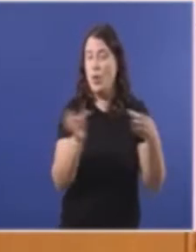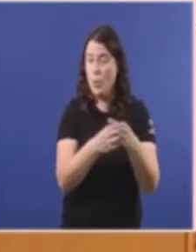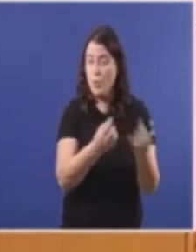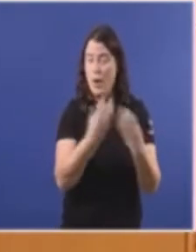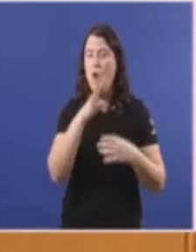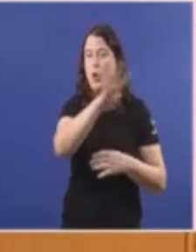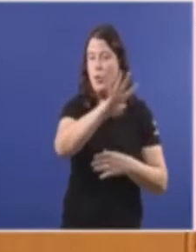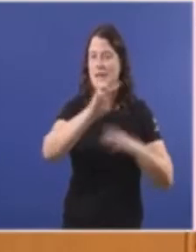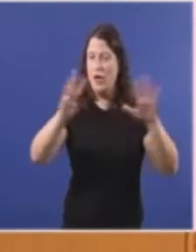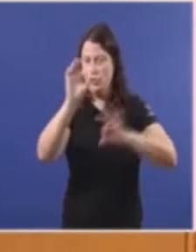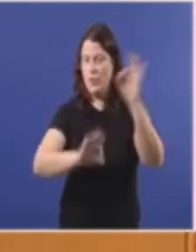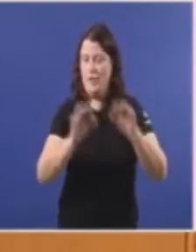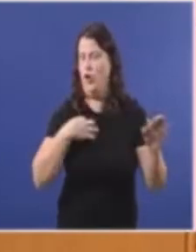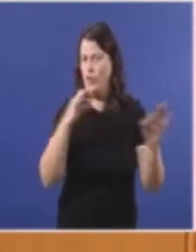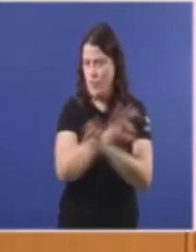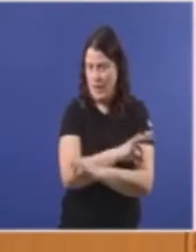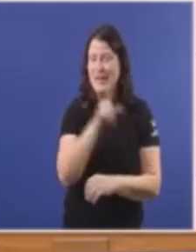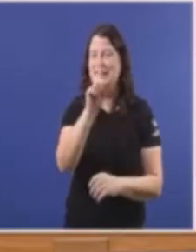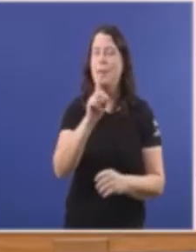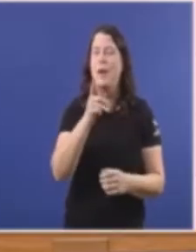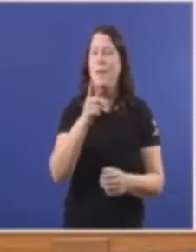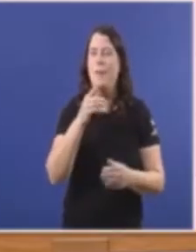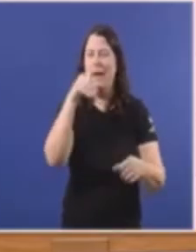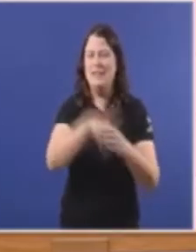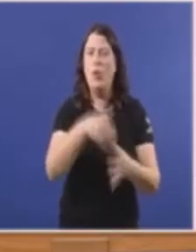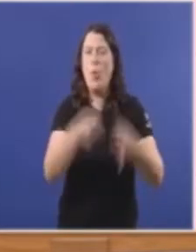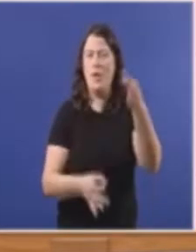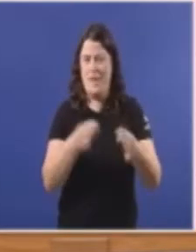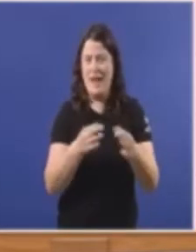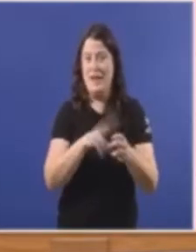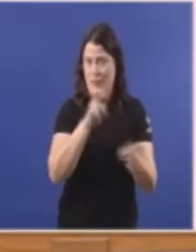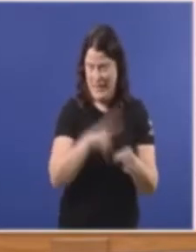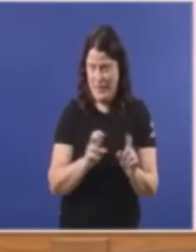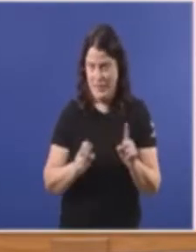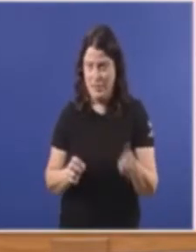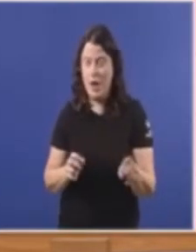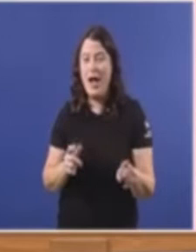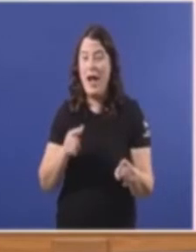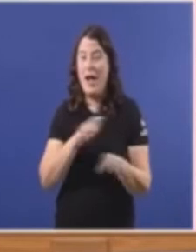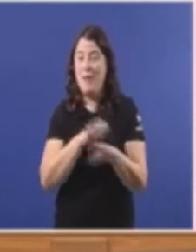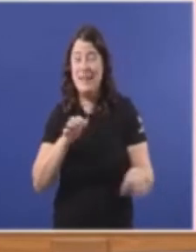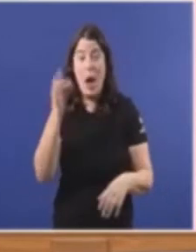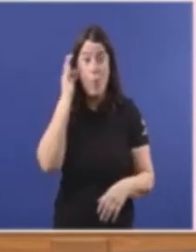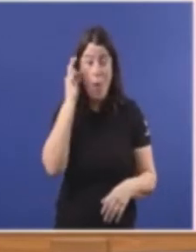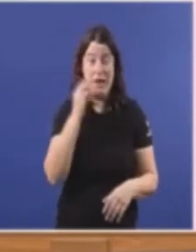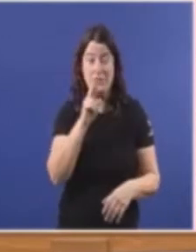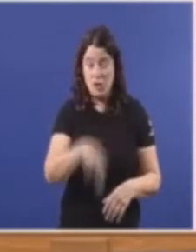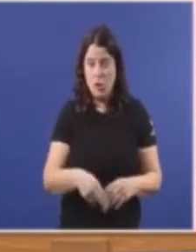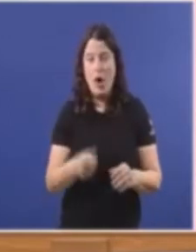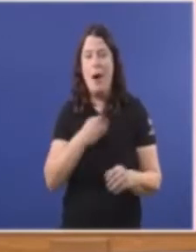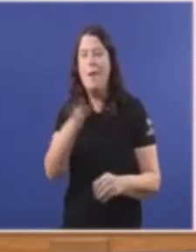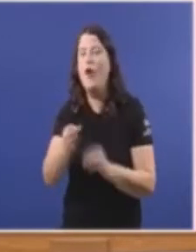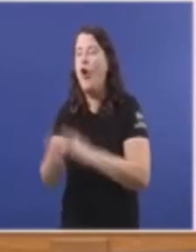48% O 48% é do partido judicial de Berín Que por certo Todas as mulleres Desse partido judicial Van a parir a